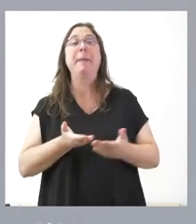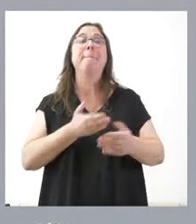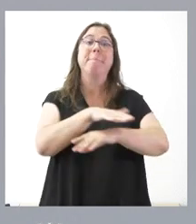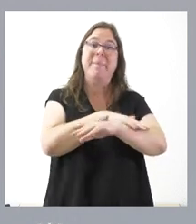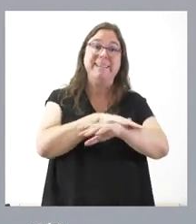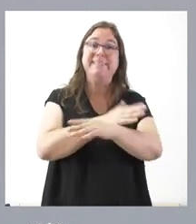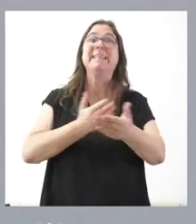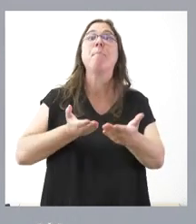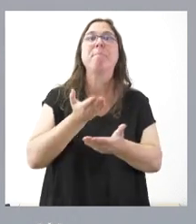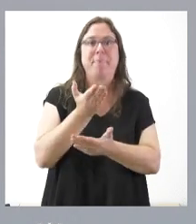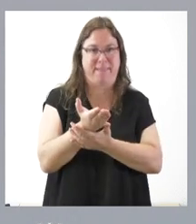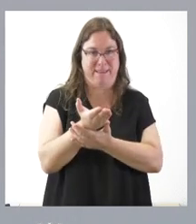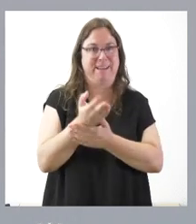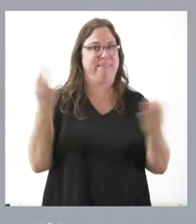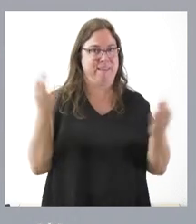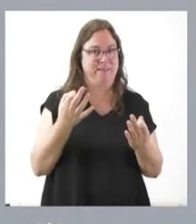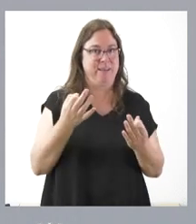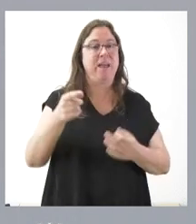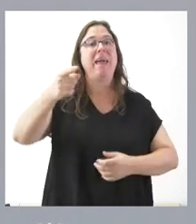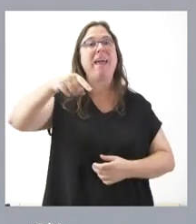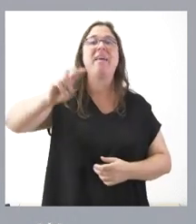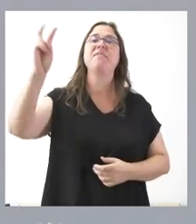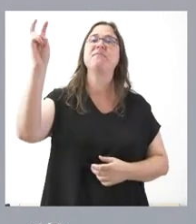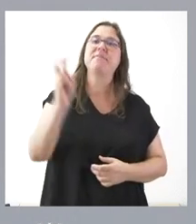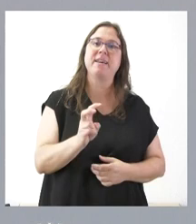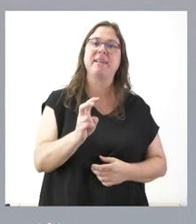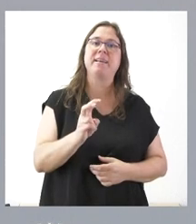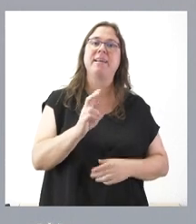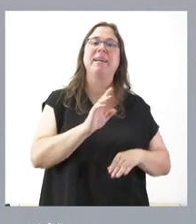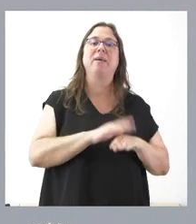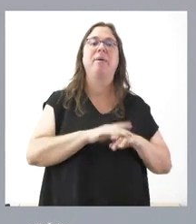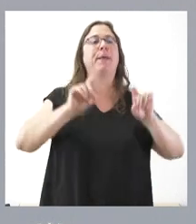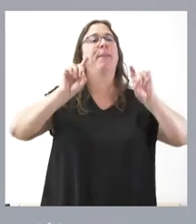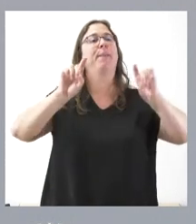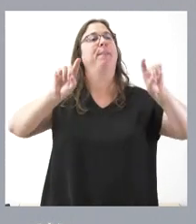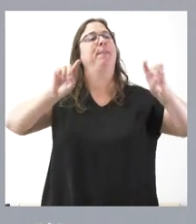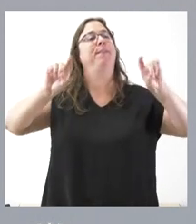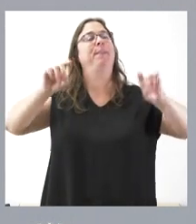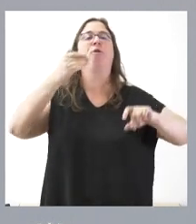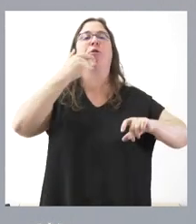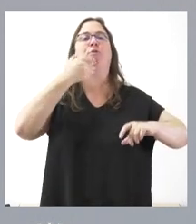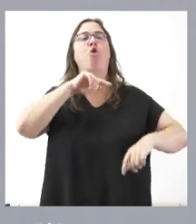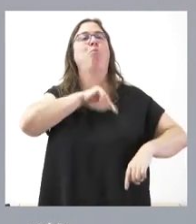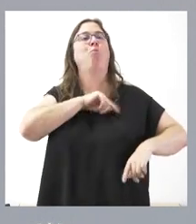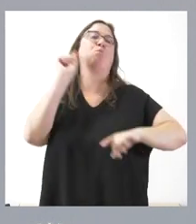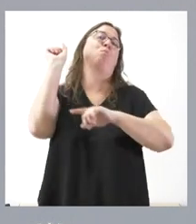ministra que en lugar de venir a moralizar, a dar lecciones de moral a esta comunidad,